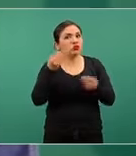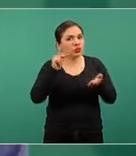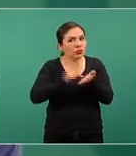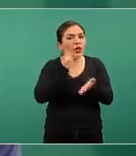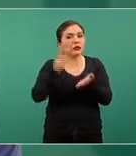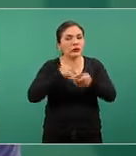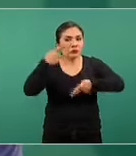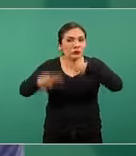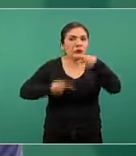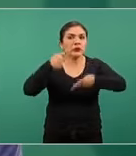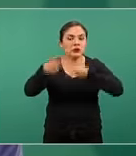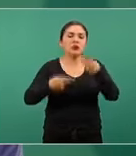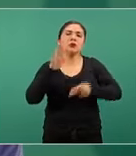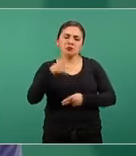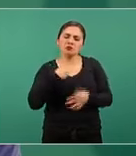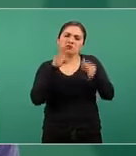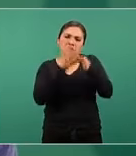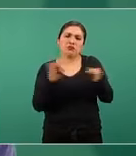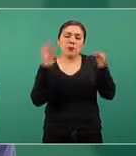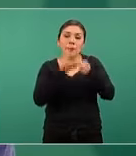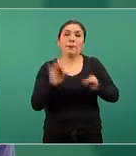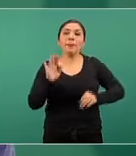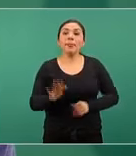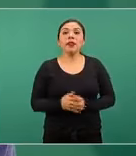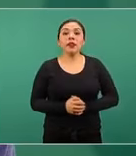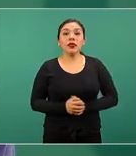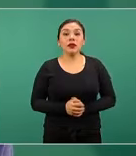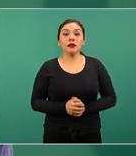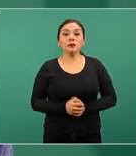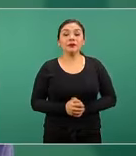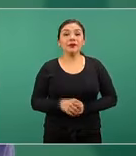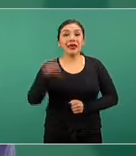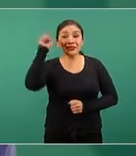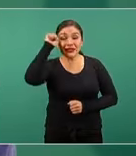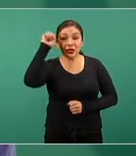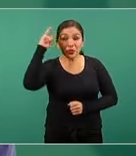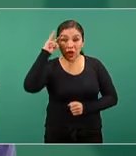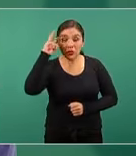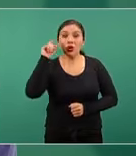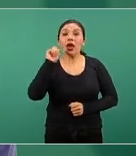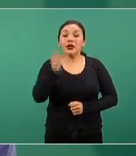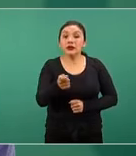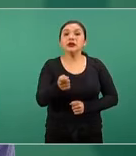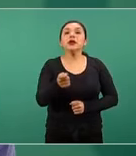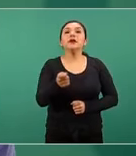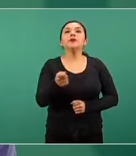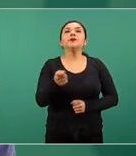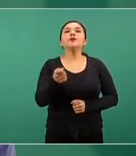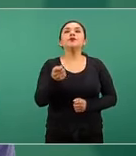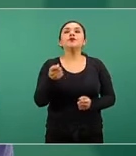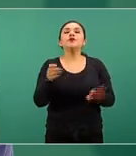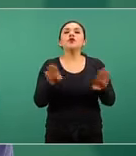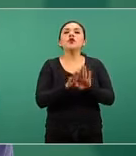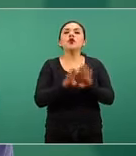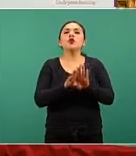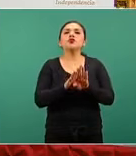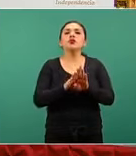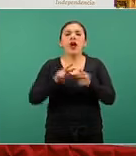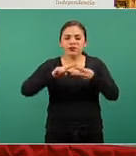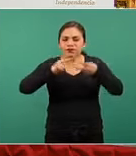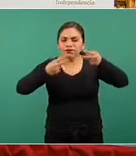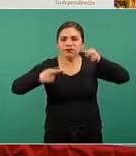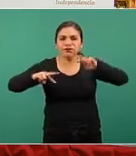ocasiones y hemos planteado lo siguiente el síndrome de Down es una alteración de los